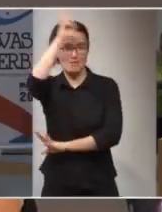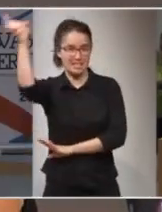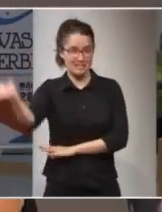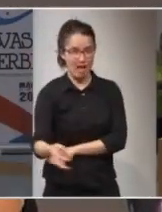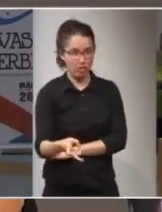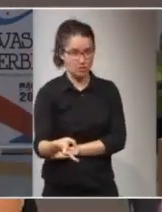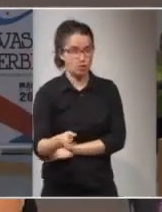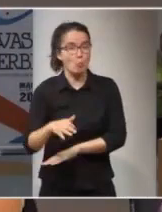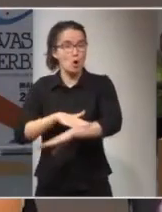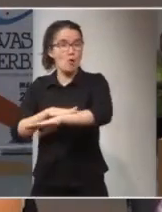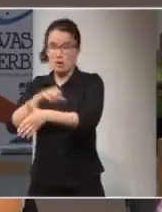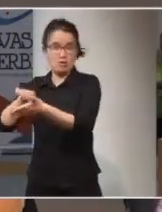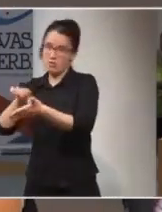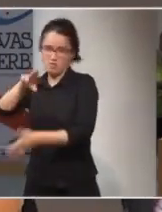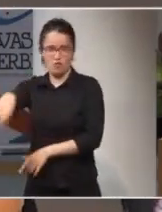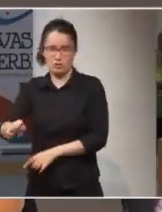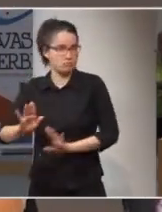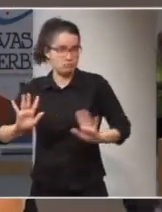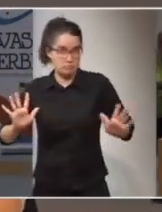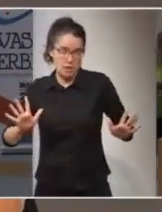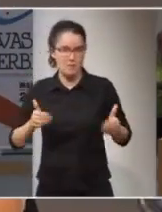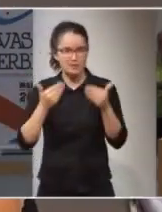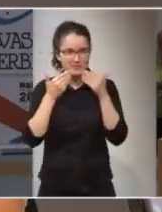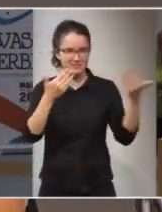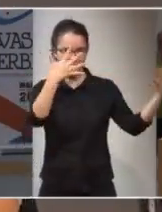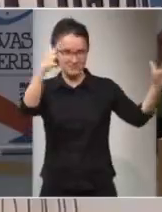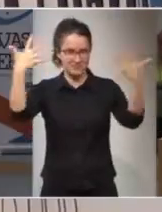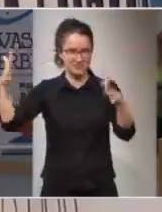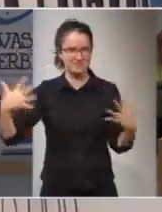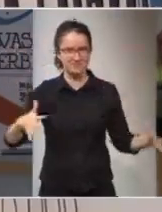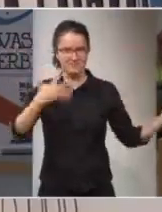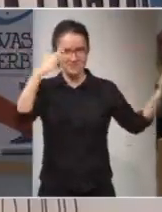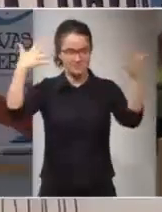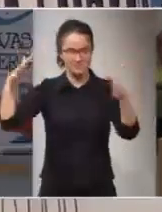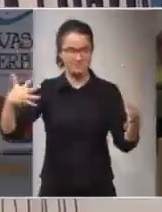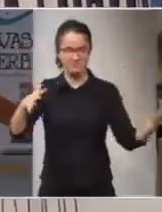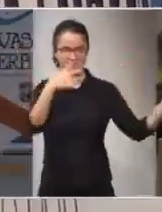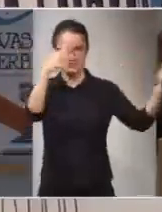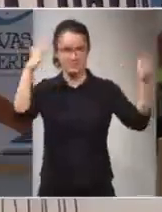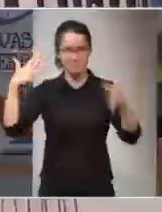y no por gobiernos centrales. Bueno, estamos en el tiempo. Perfecto.